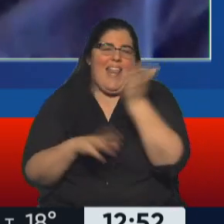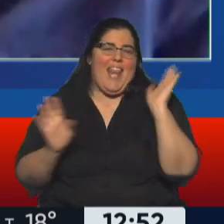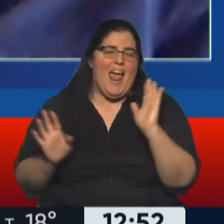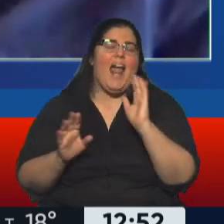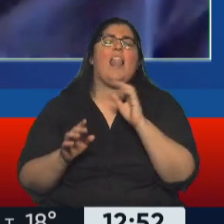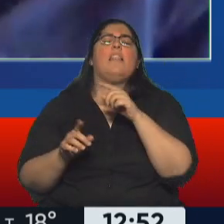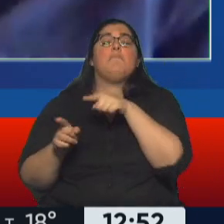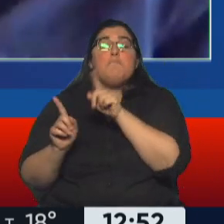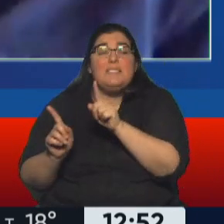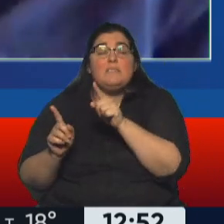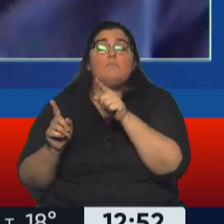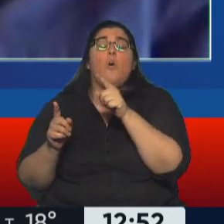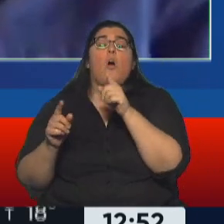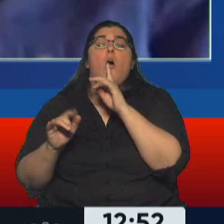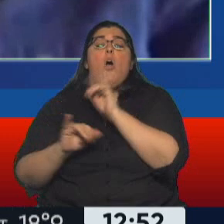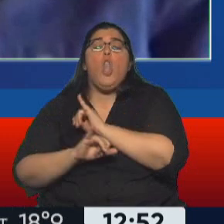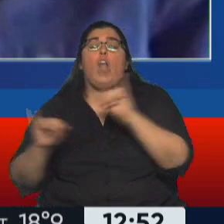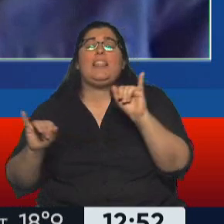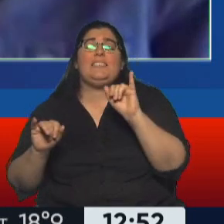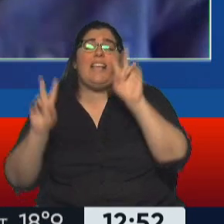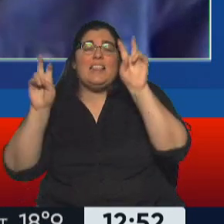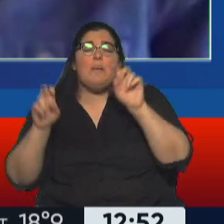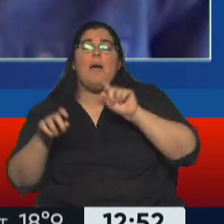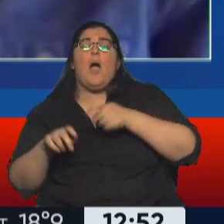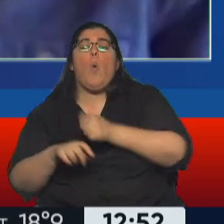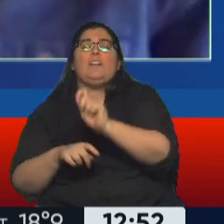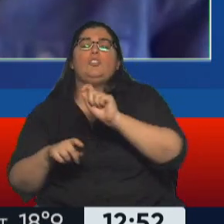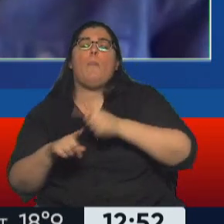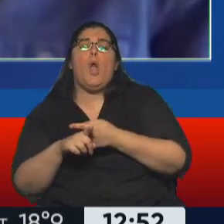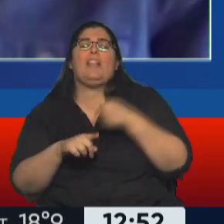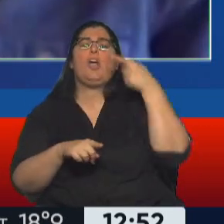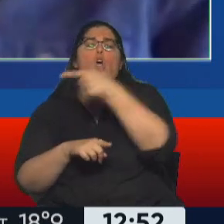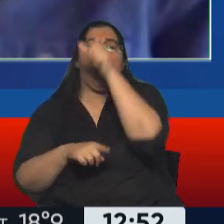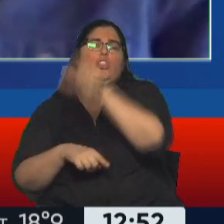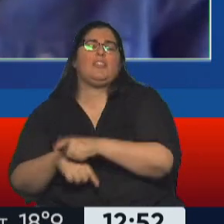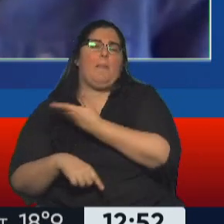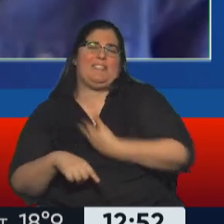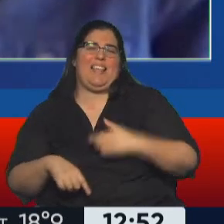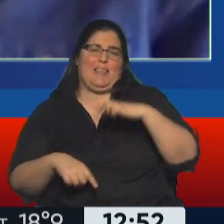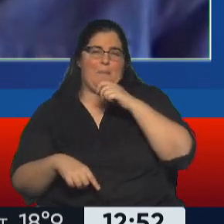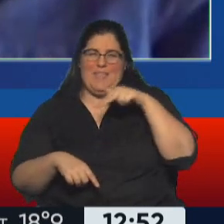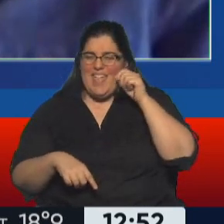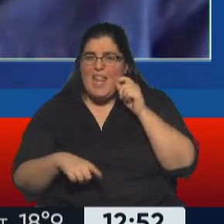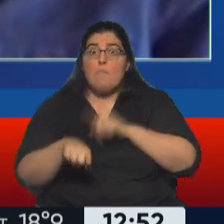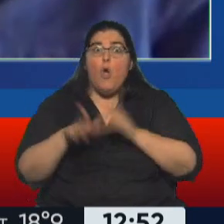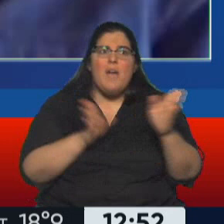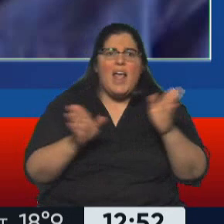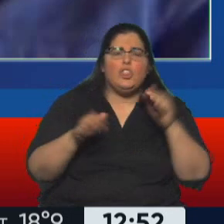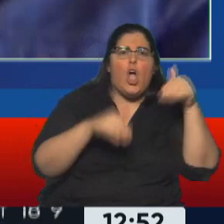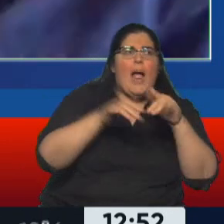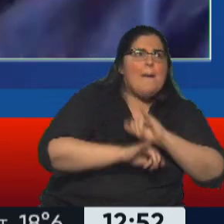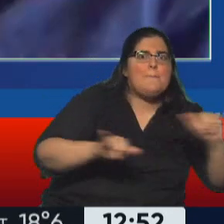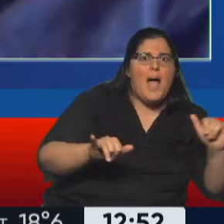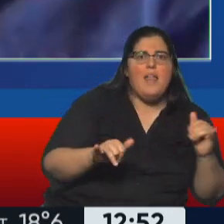noticia del pedido de juicio político contra el presidente Sebastián Piñera en la campaña electoral. Digo, porque hay distintas